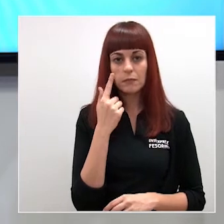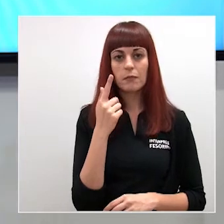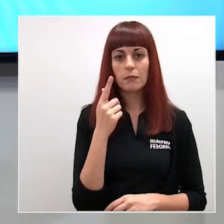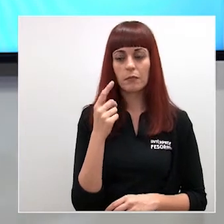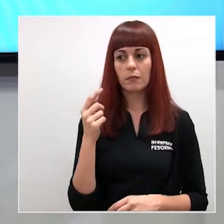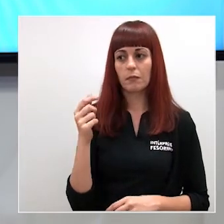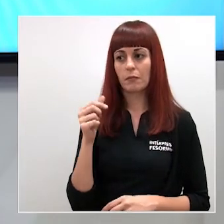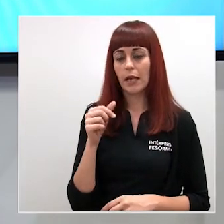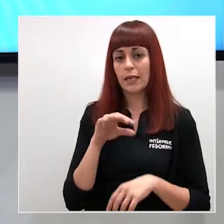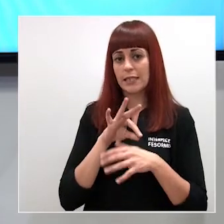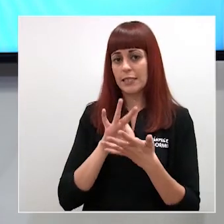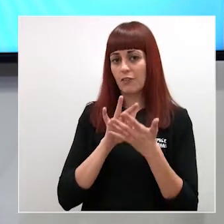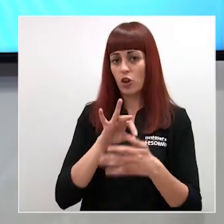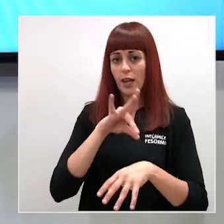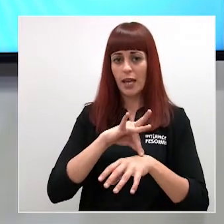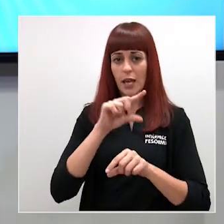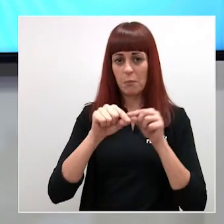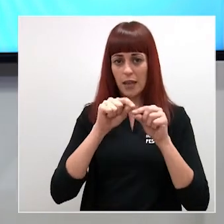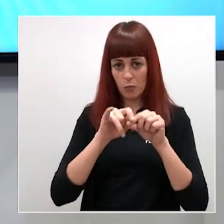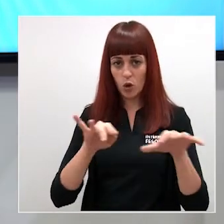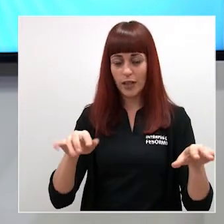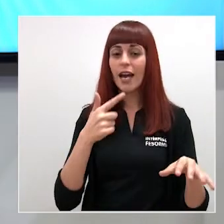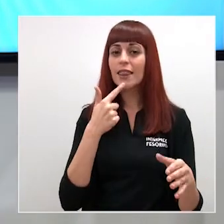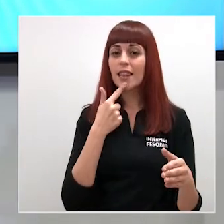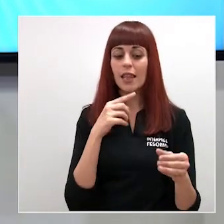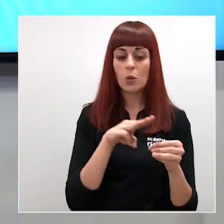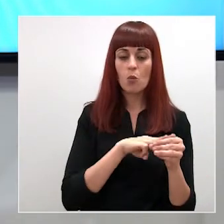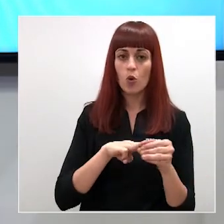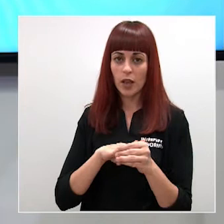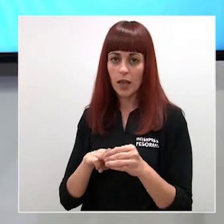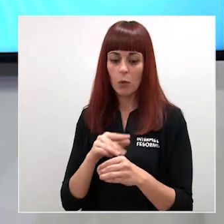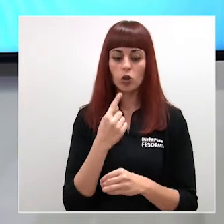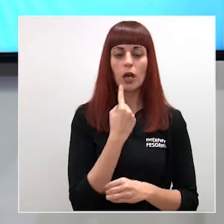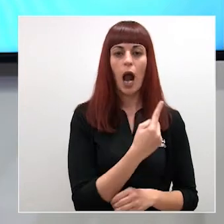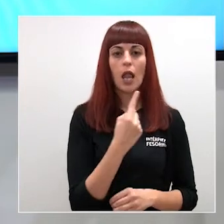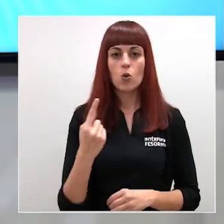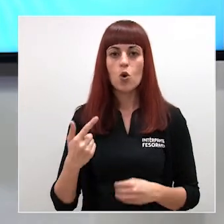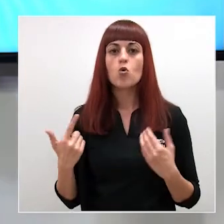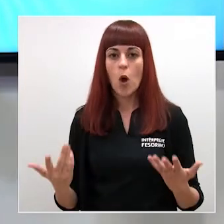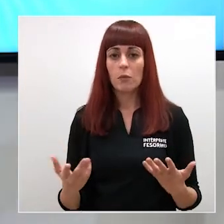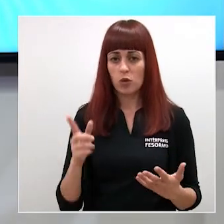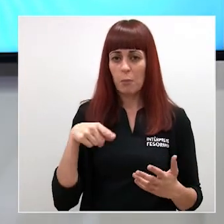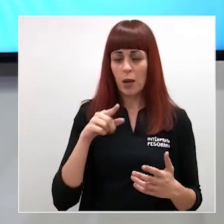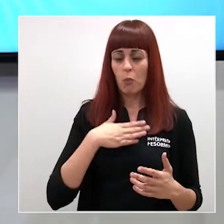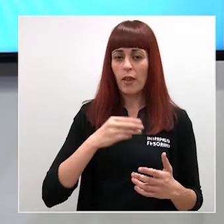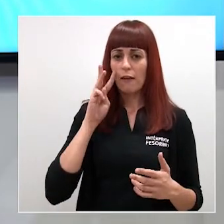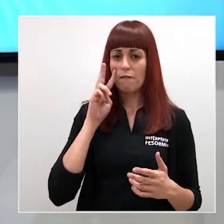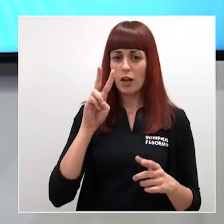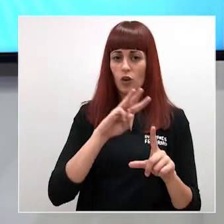semana el estudio el servicio de epidemiología pone exactamente cuáles son los municipios aparte de que se pueden ver a través de Murcia Salud en